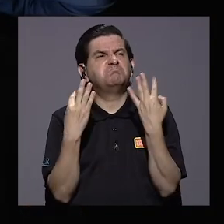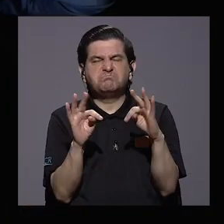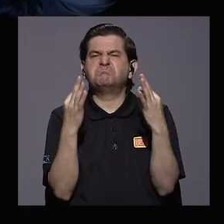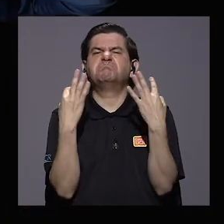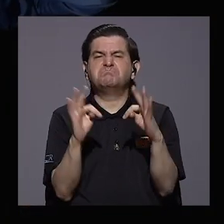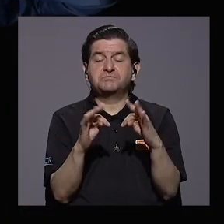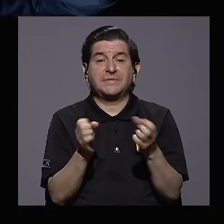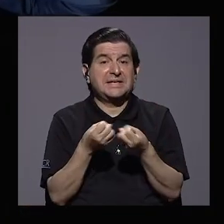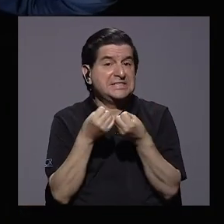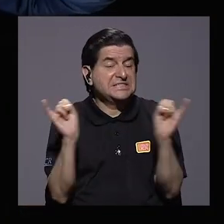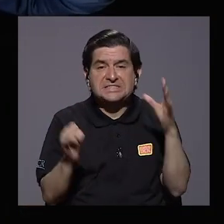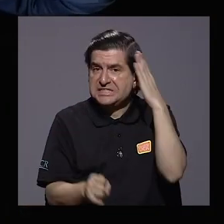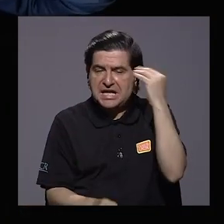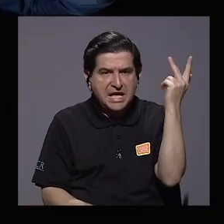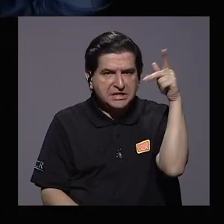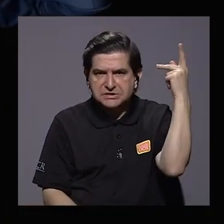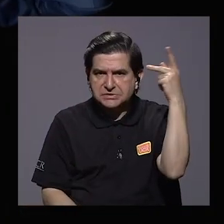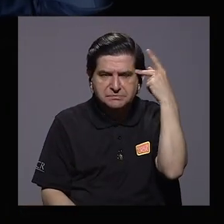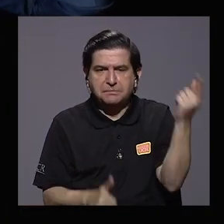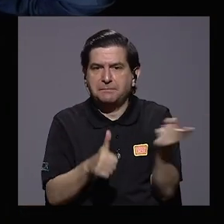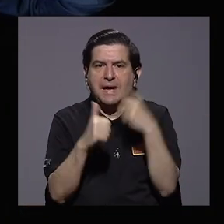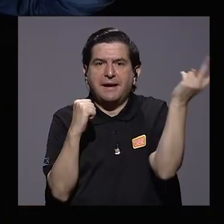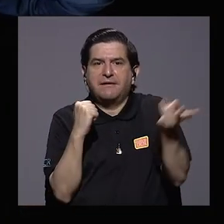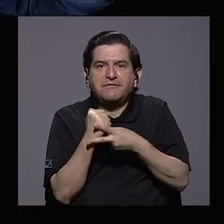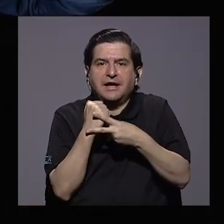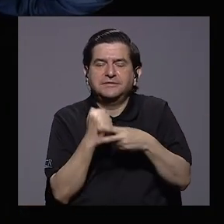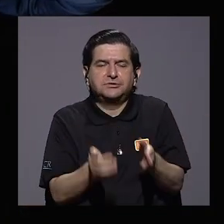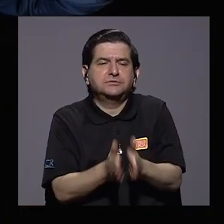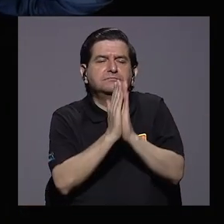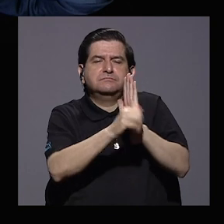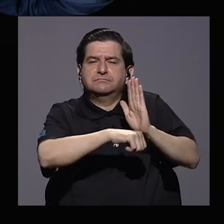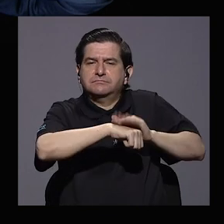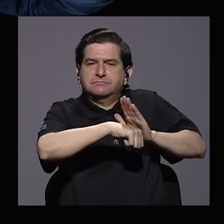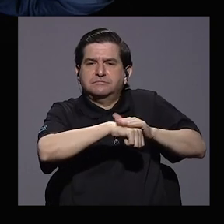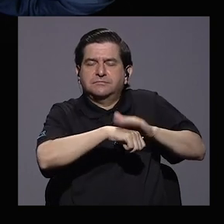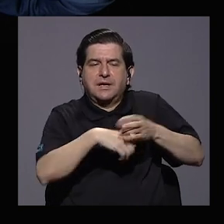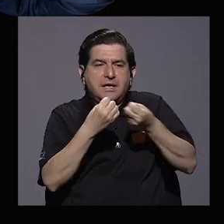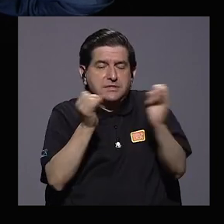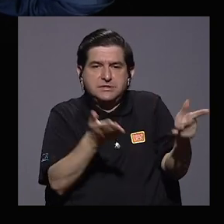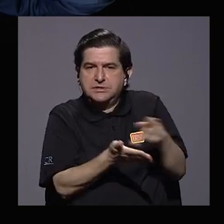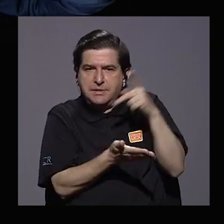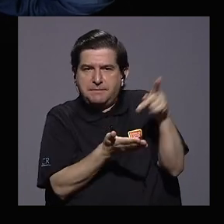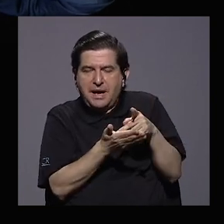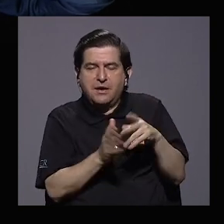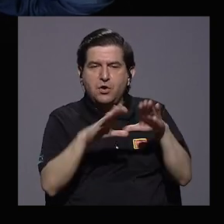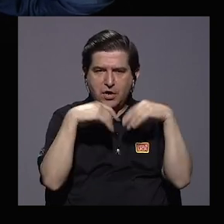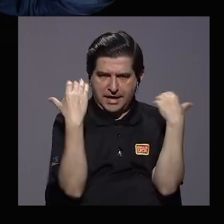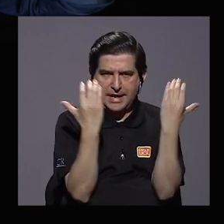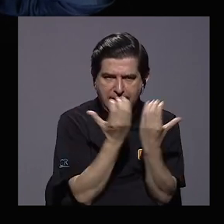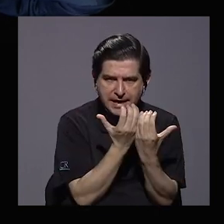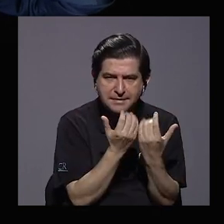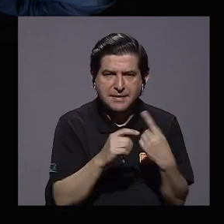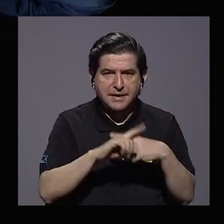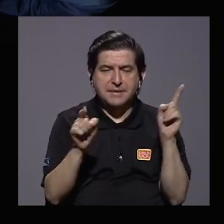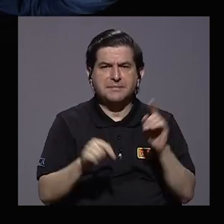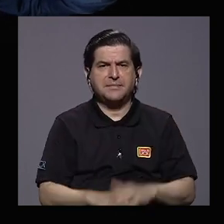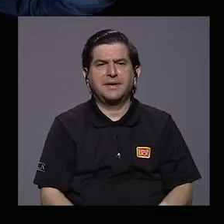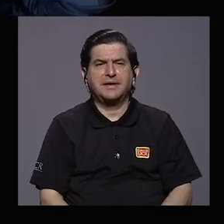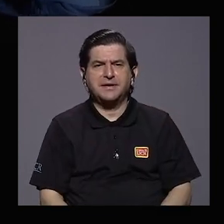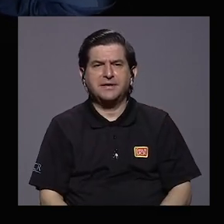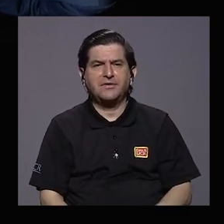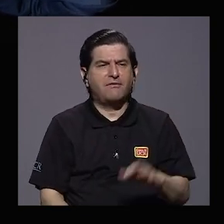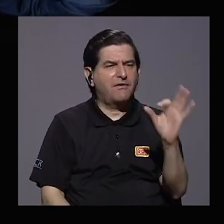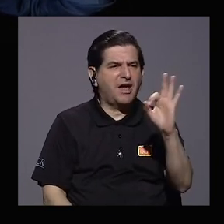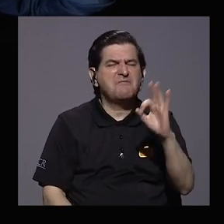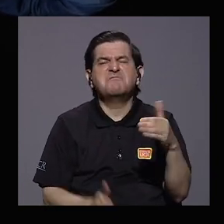sin ninguna experiencia en política, por primera vez pedí un permiso sin gozo de salario en la Cámara, pero como que usted dice,